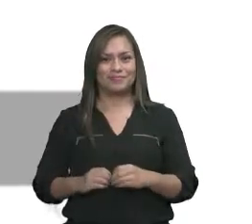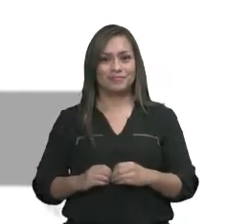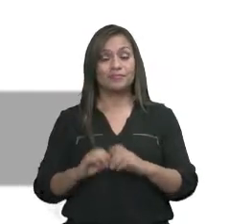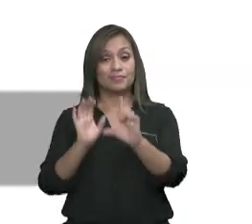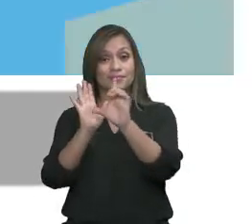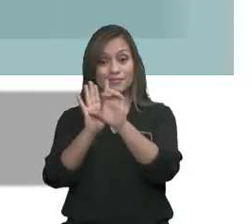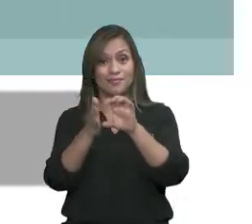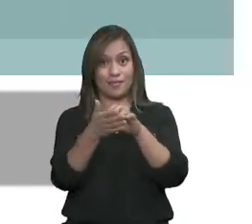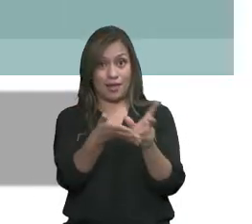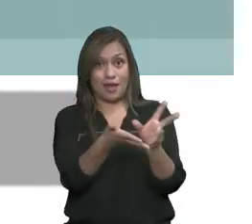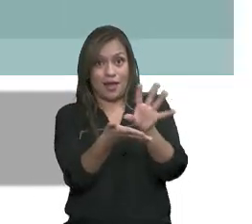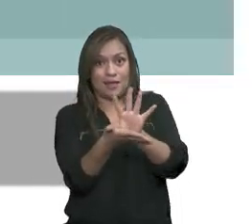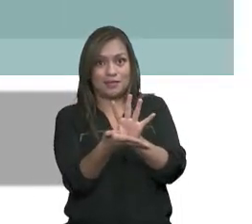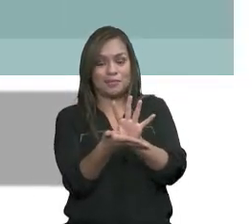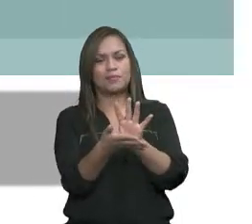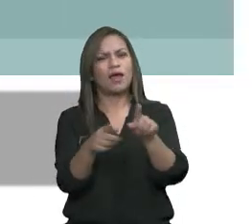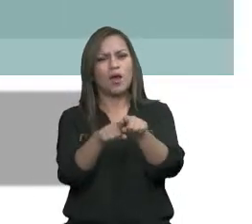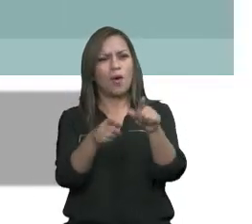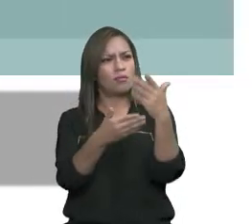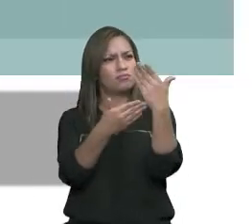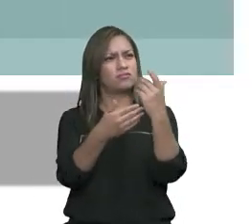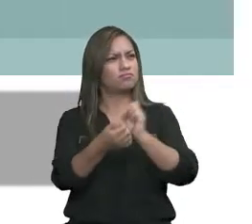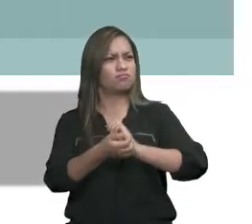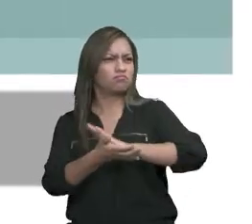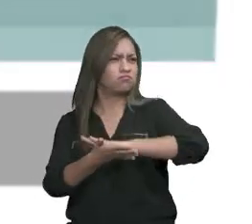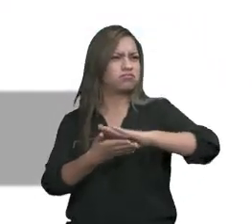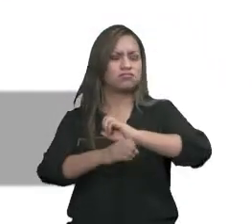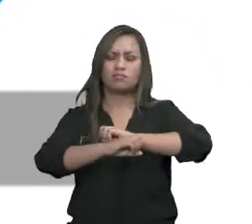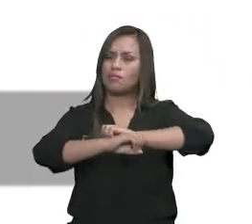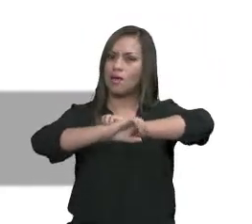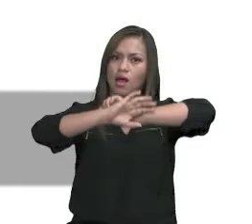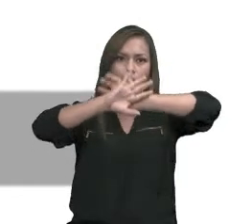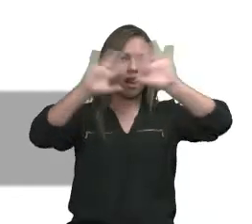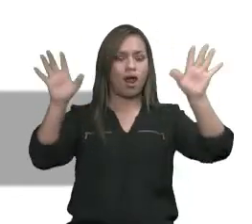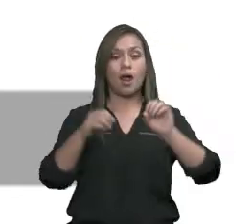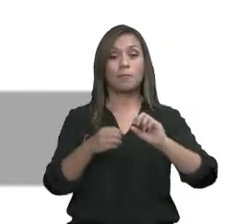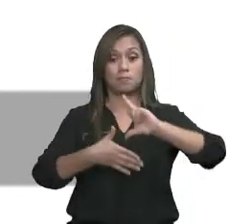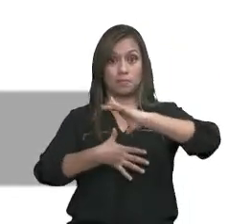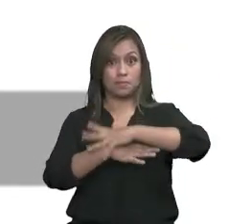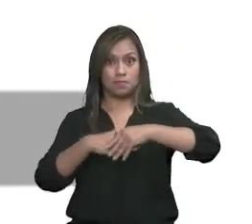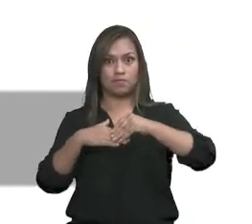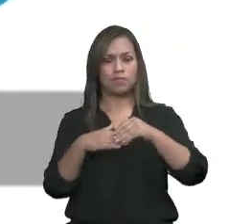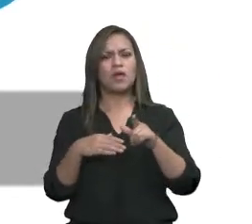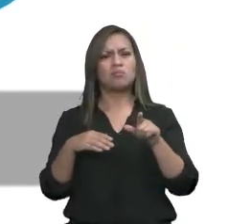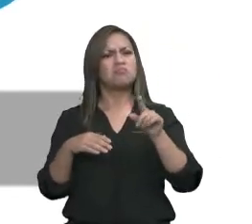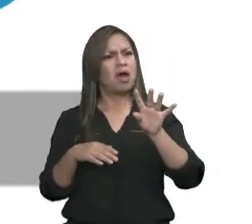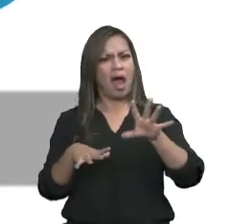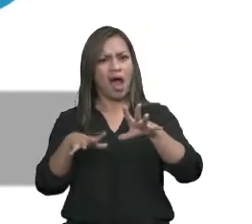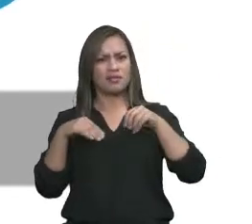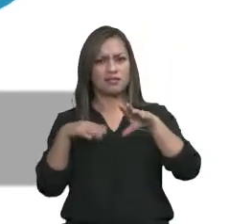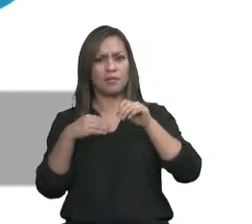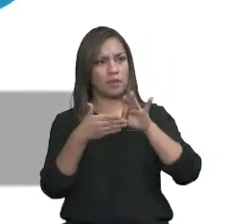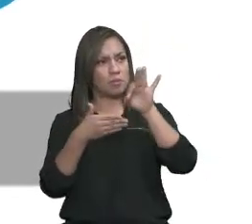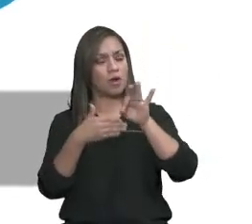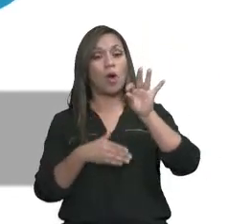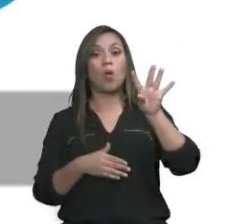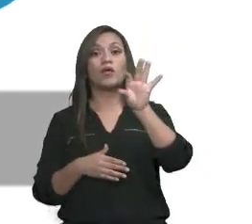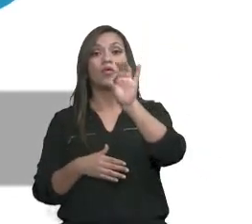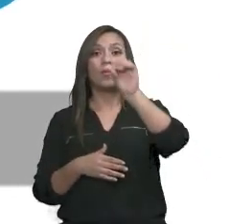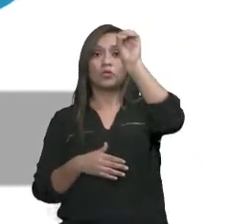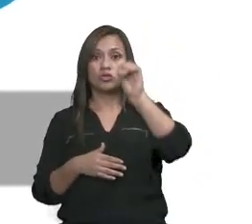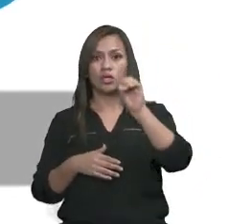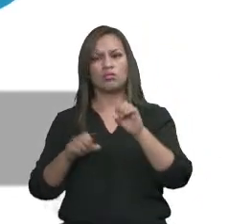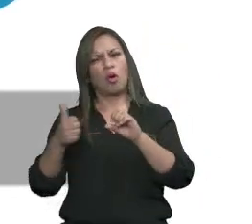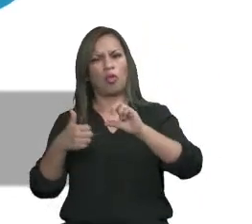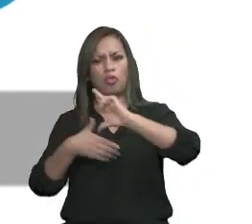La Asamblea es referente de transparencia a escala regional con el 49%, superando el